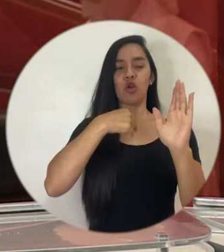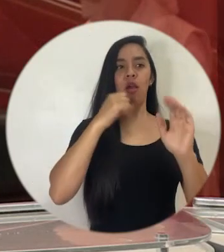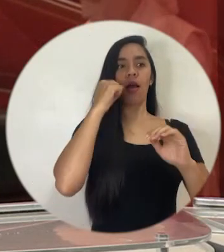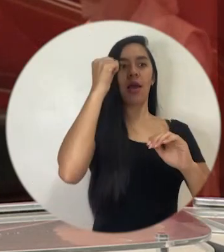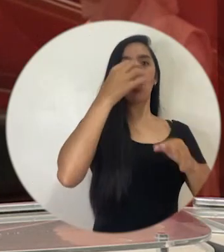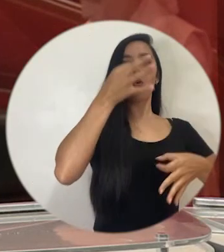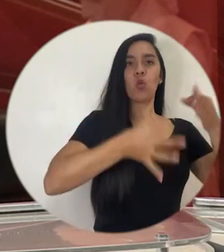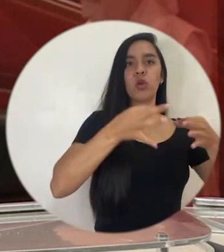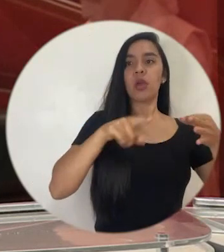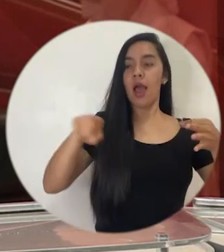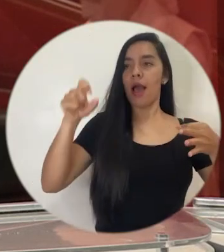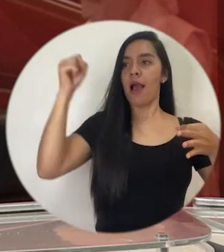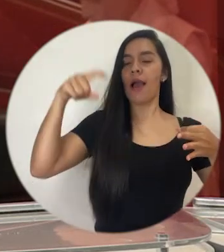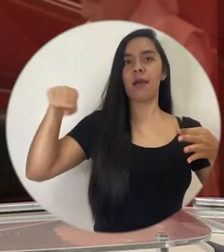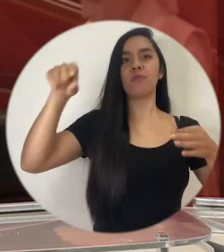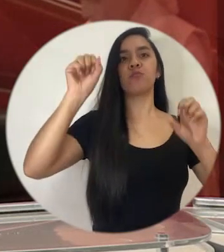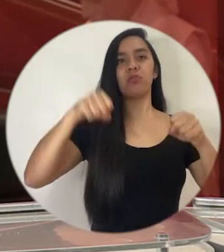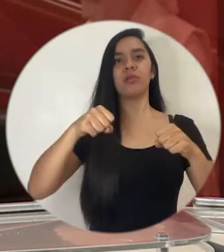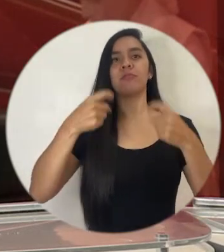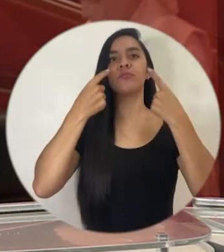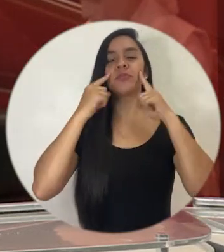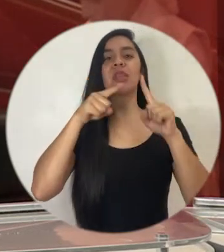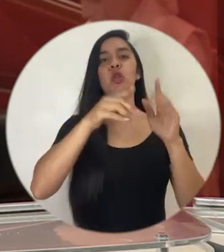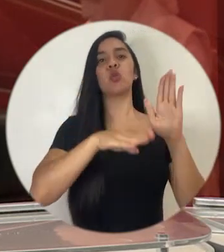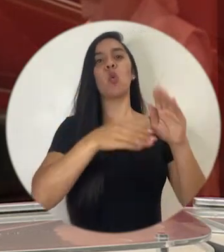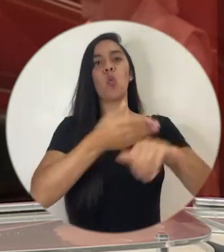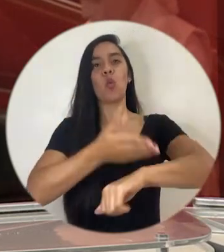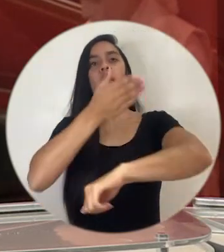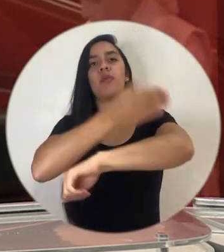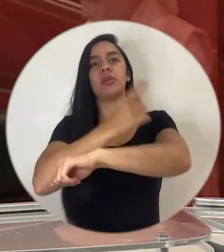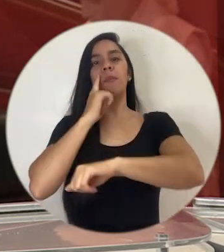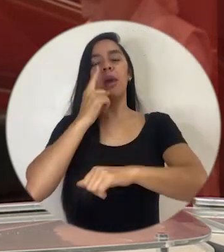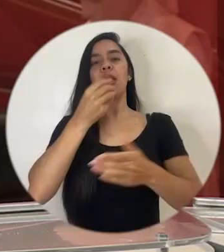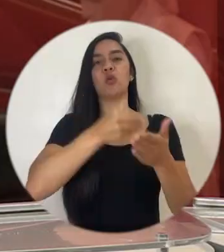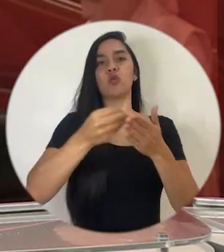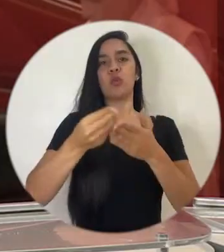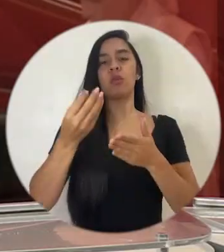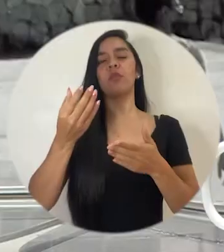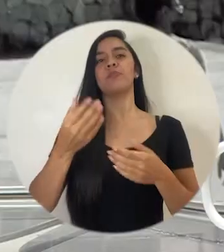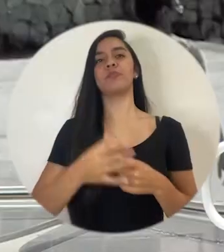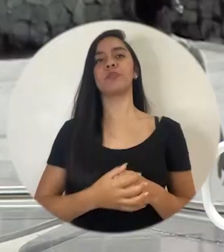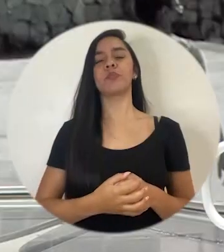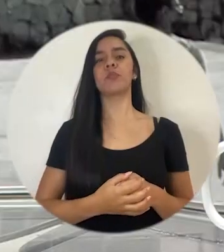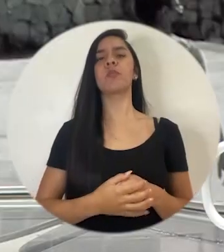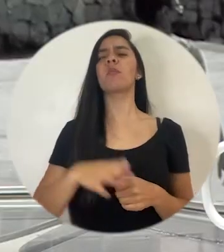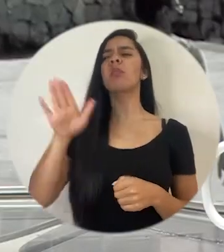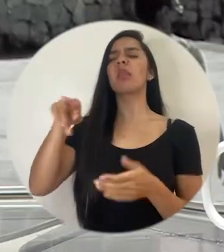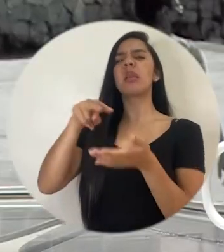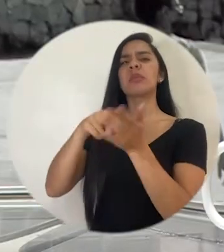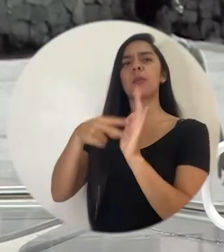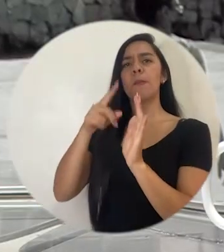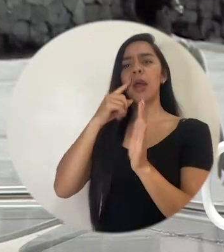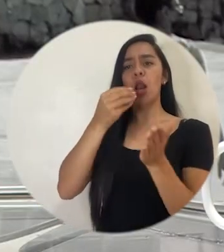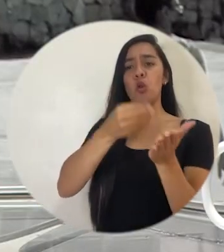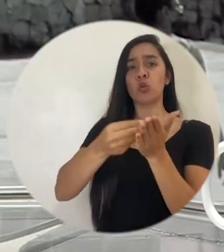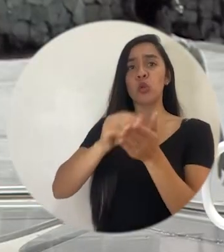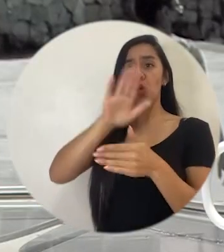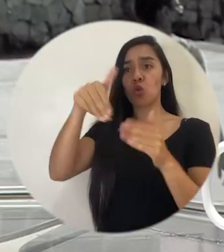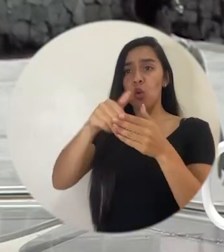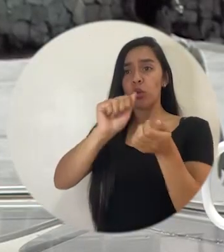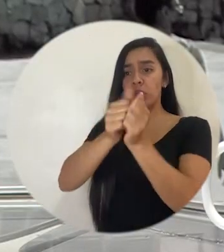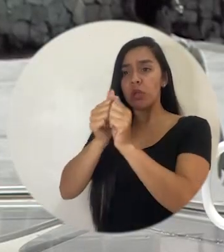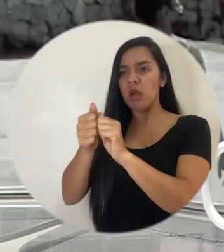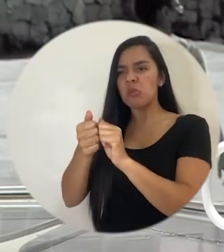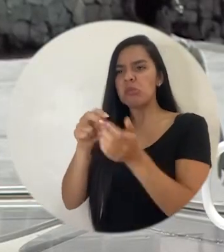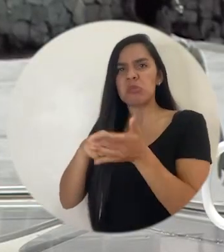y esto es un gran avance para el consumidor financiero. ¿Qué ha significado para el consumidor como tal